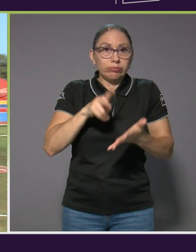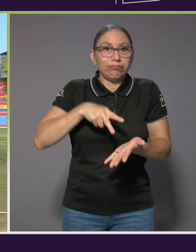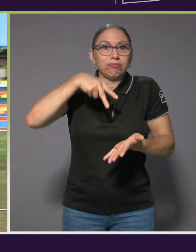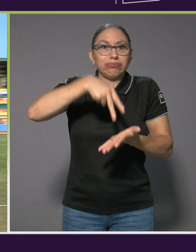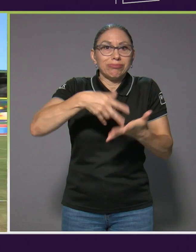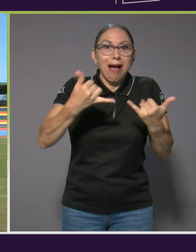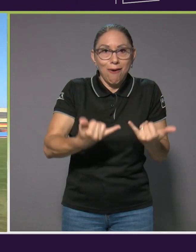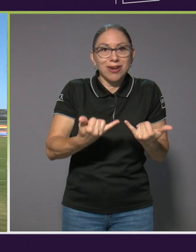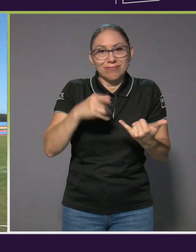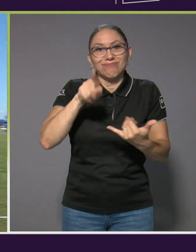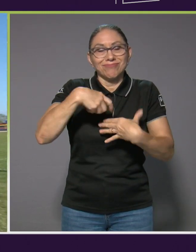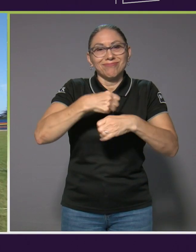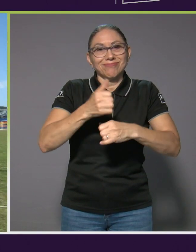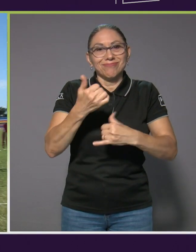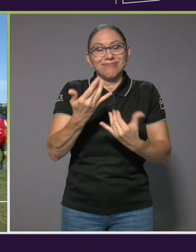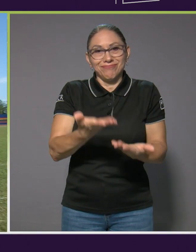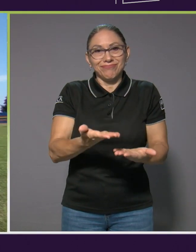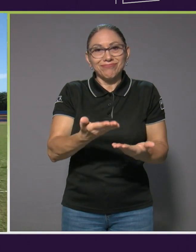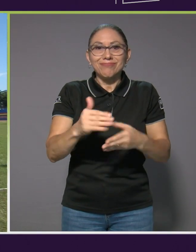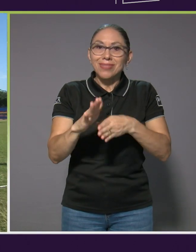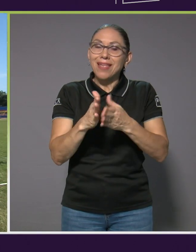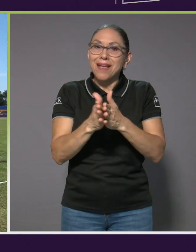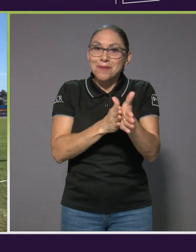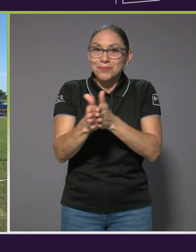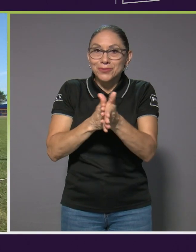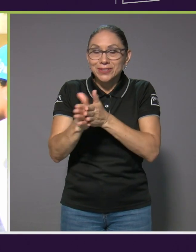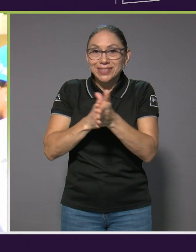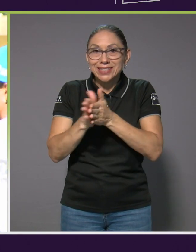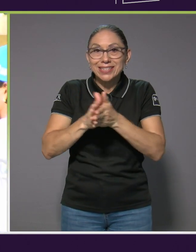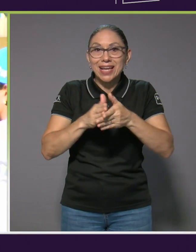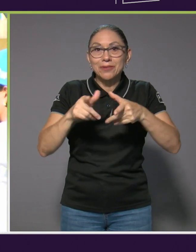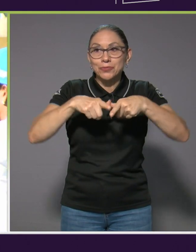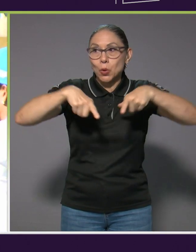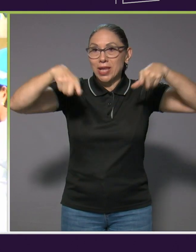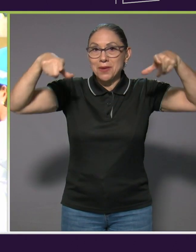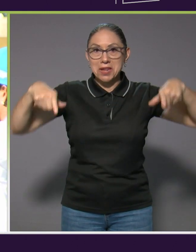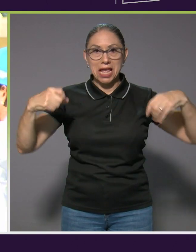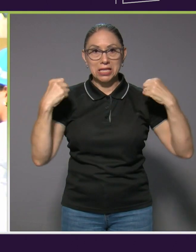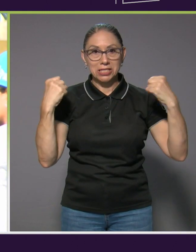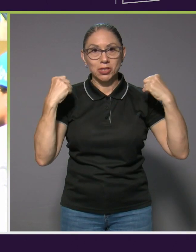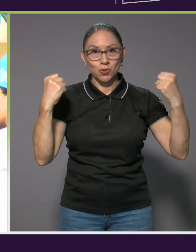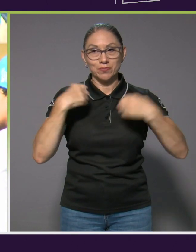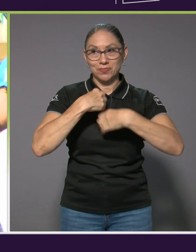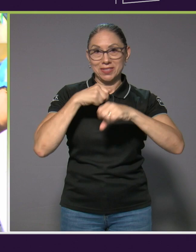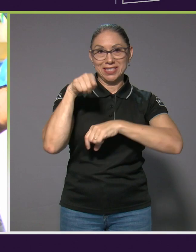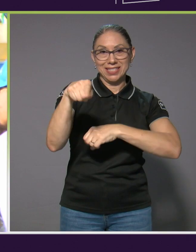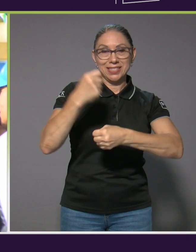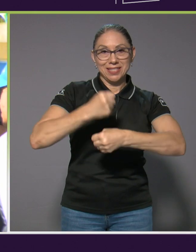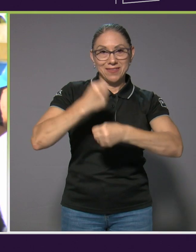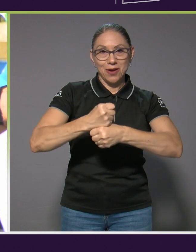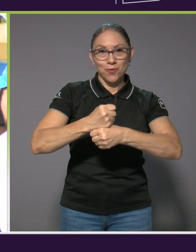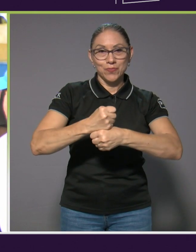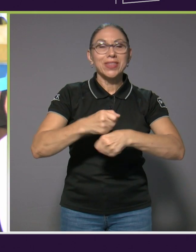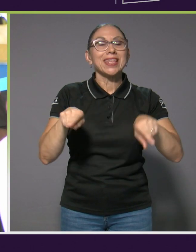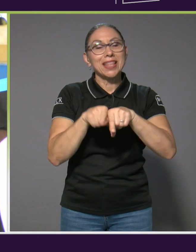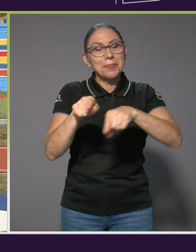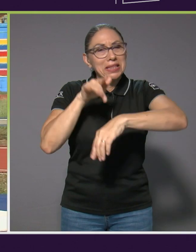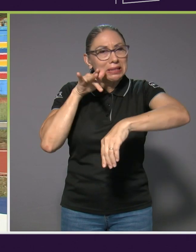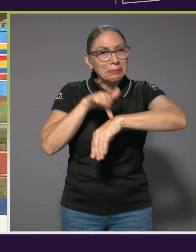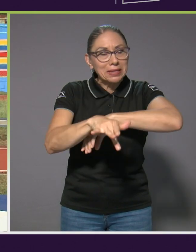gimnasio que se ha creado en el trabajo y mañanear a hacer el trabajo